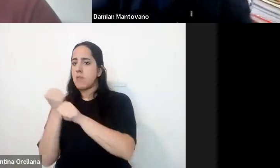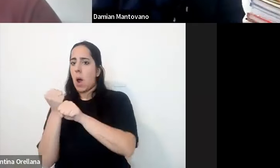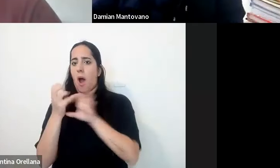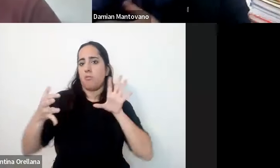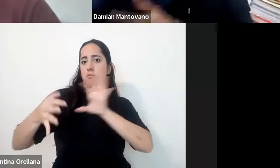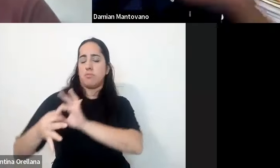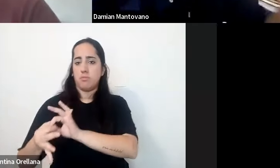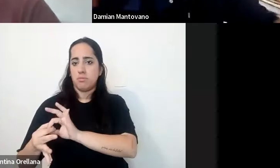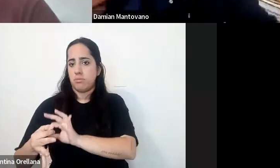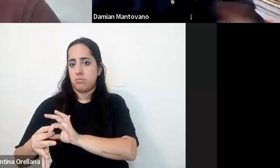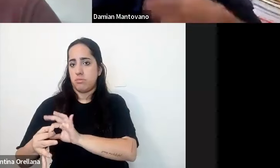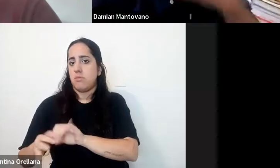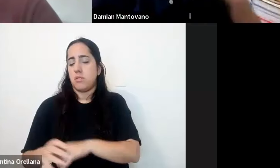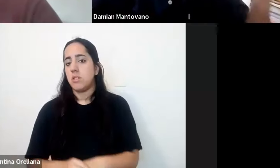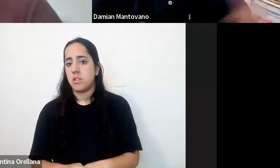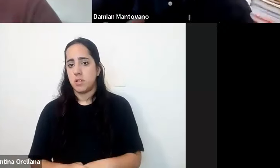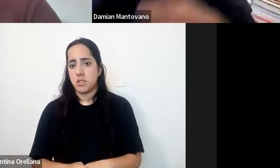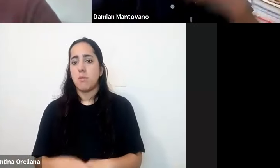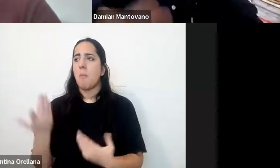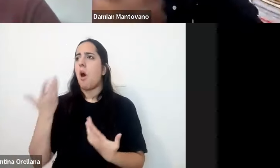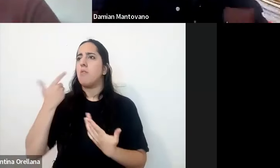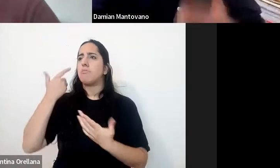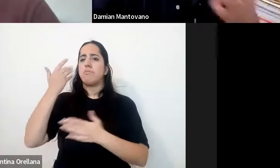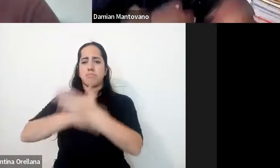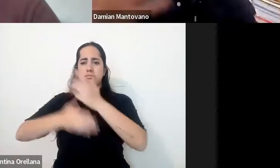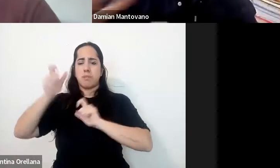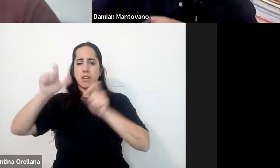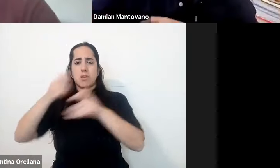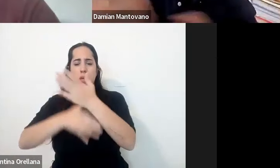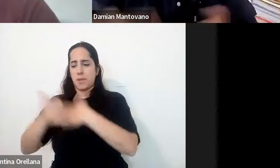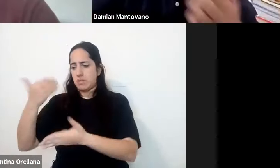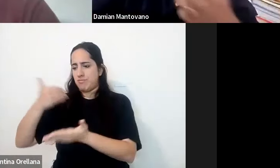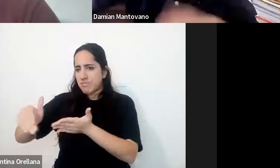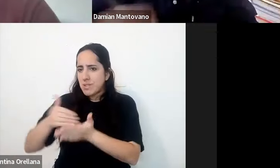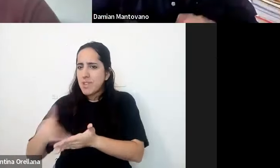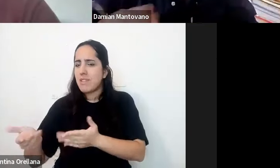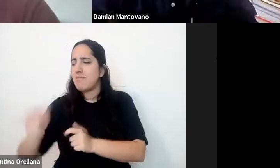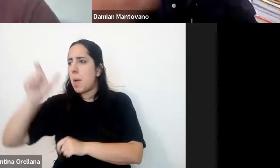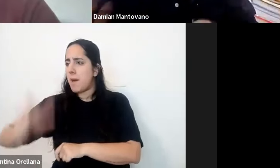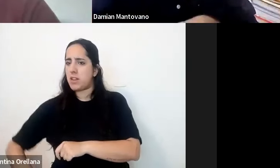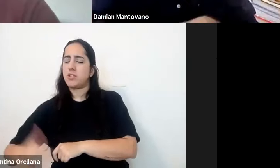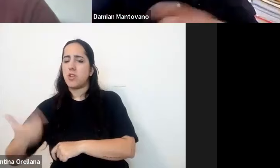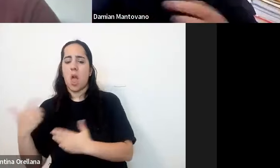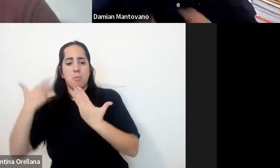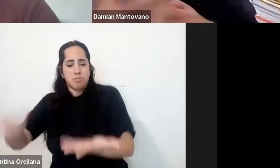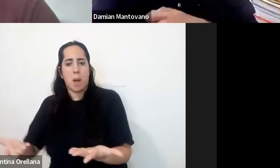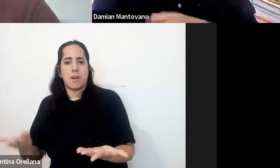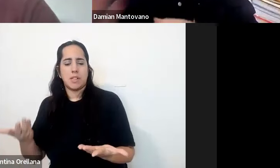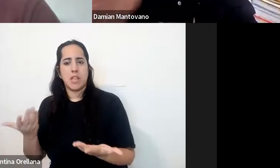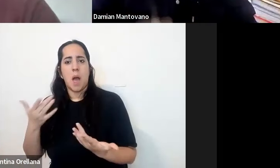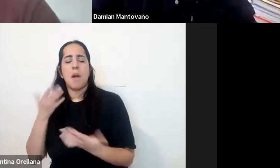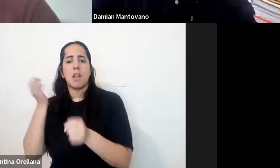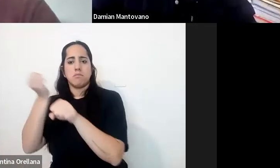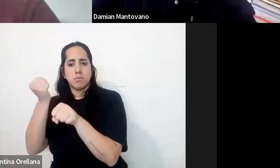el trabajo también hay un capacitismo hay un concepto de empleabilidad donde es el sujeto que tiene que tener la capacidad para ser empleable y no es el